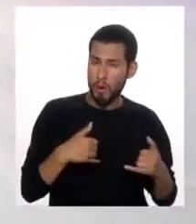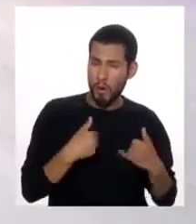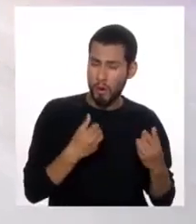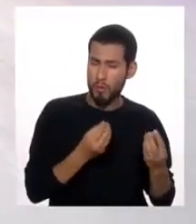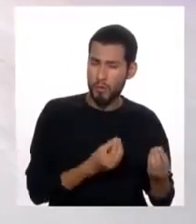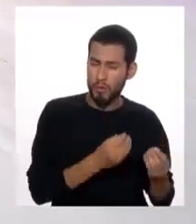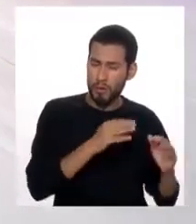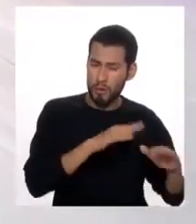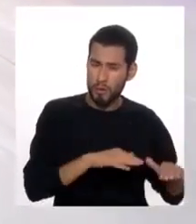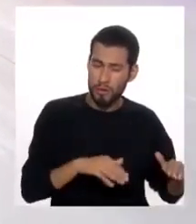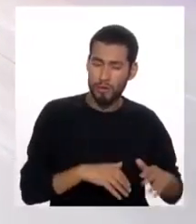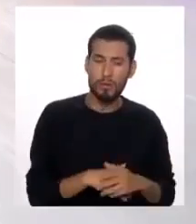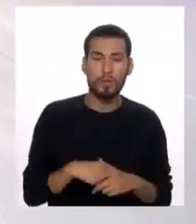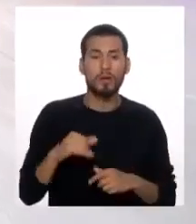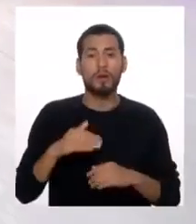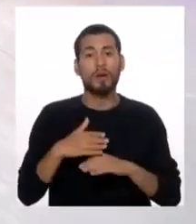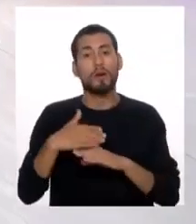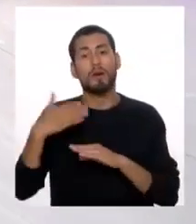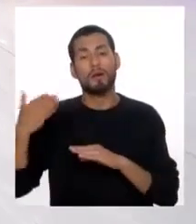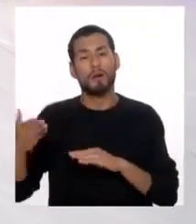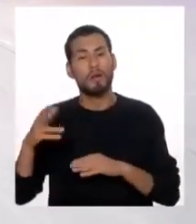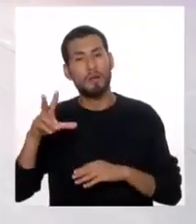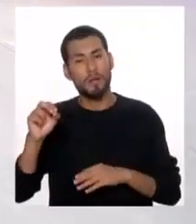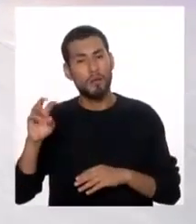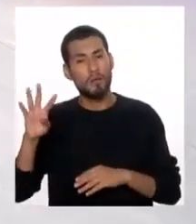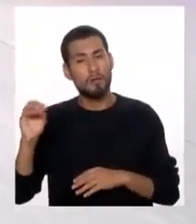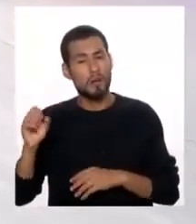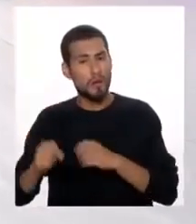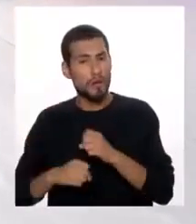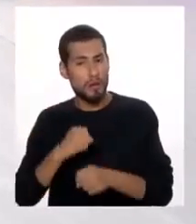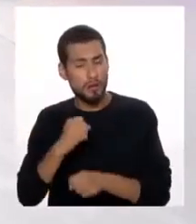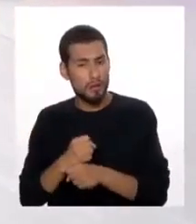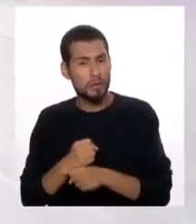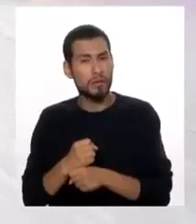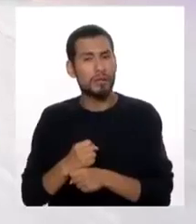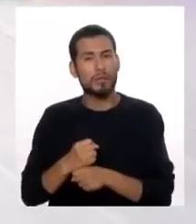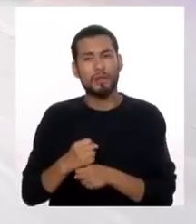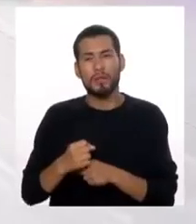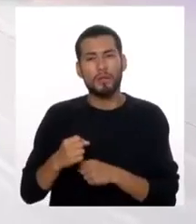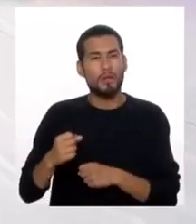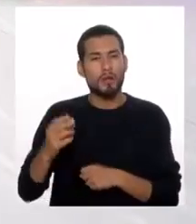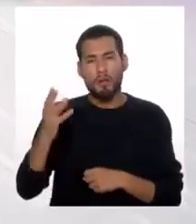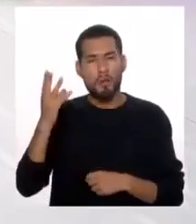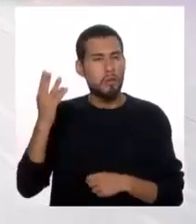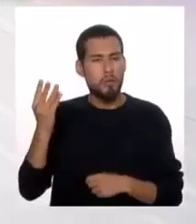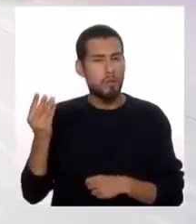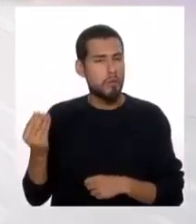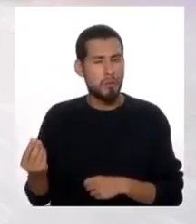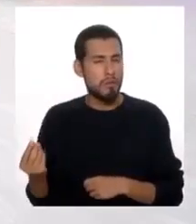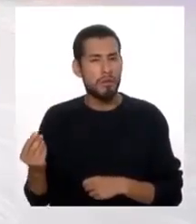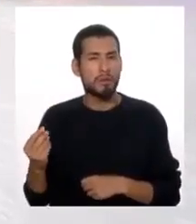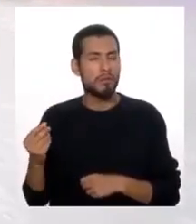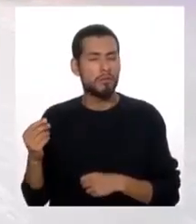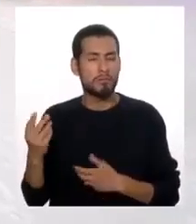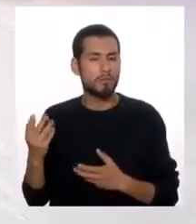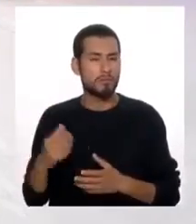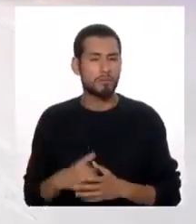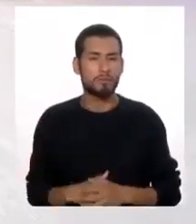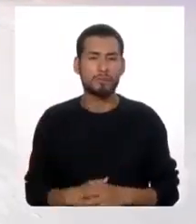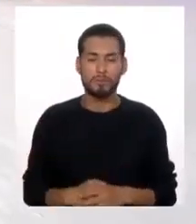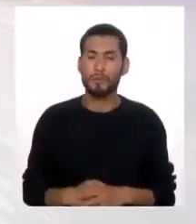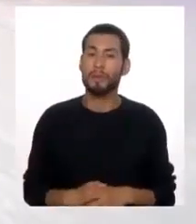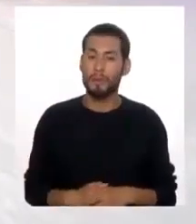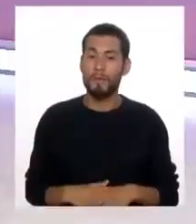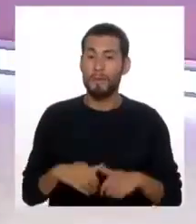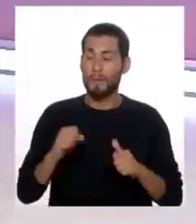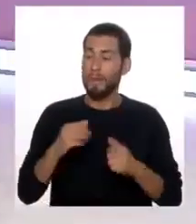en etapas posteriores a los 30, 40 años ya es mucho menos frecuente. Muchas gracias, doctor